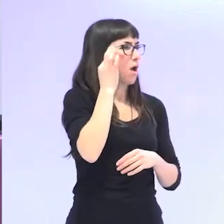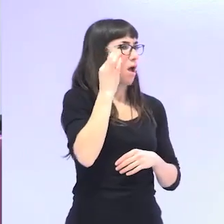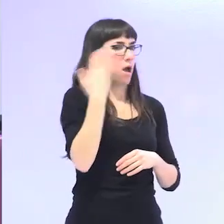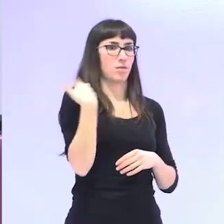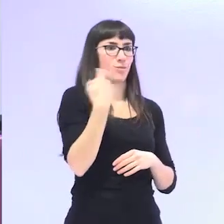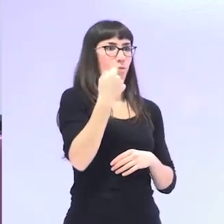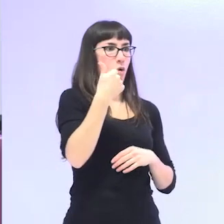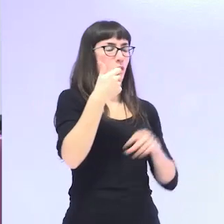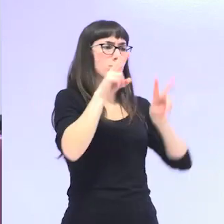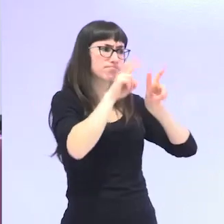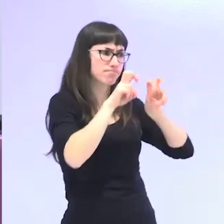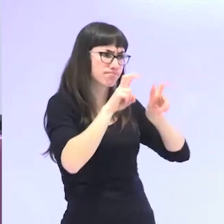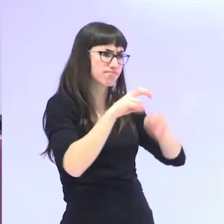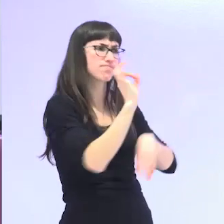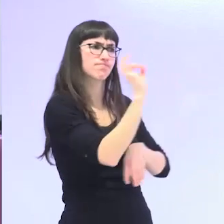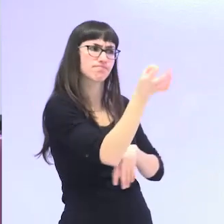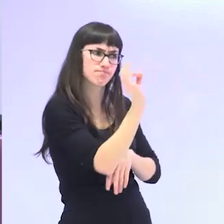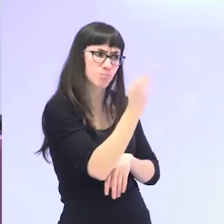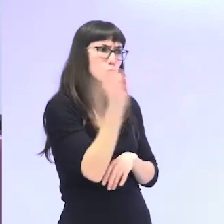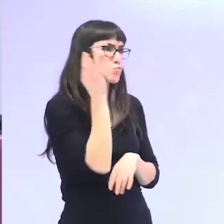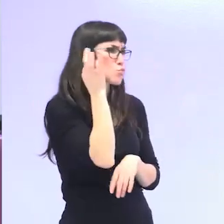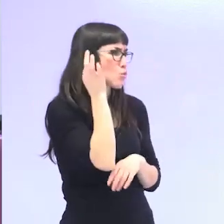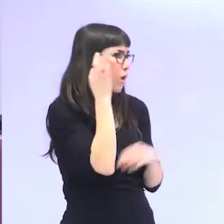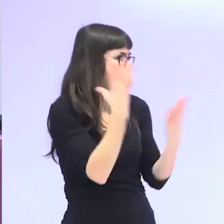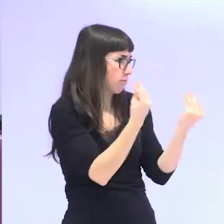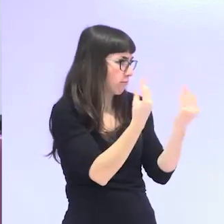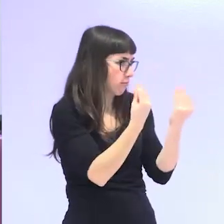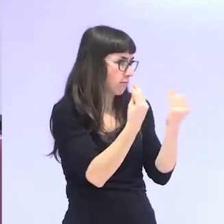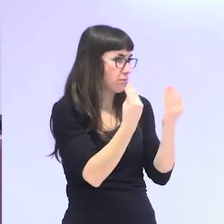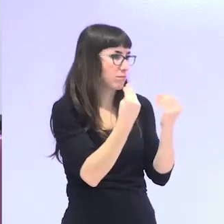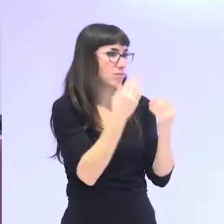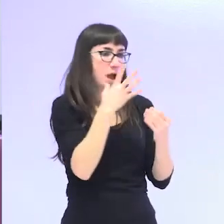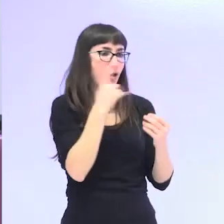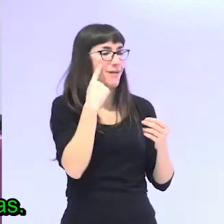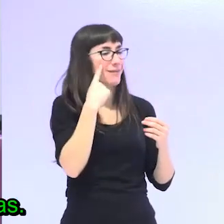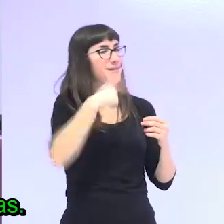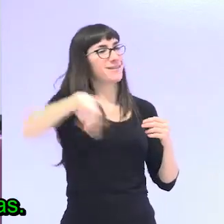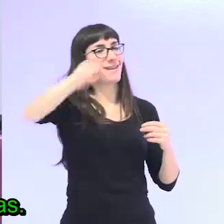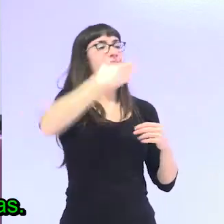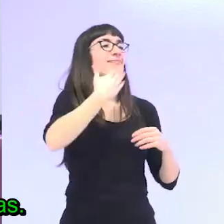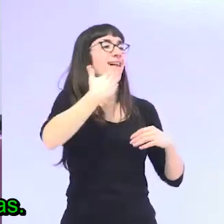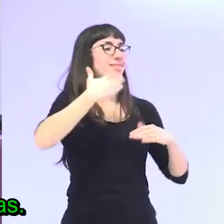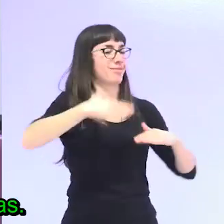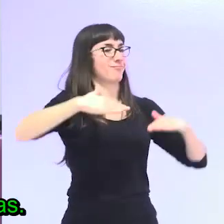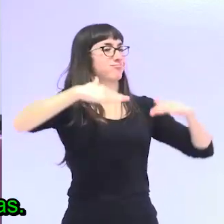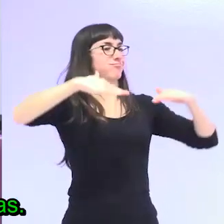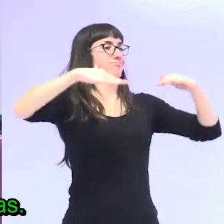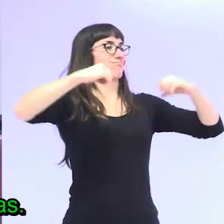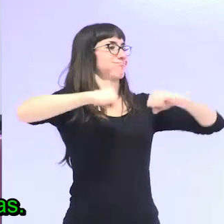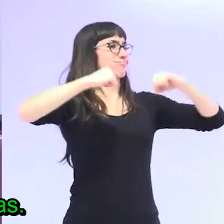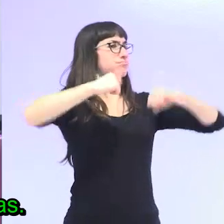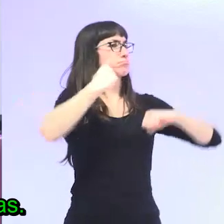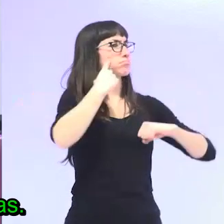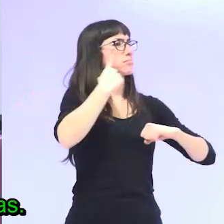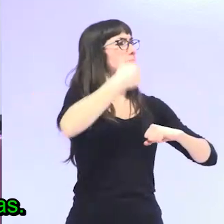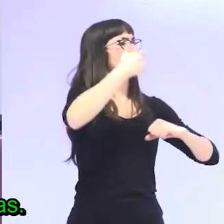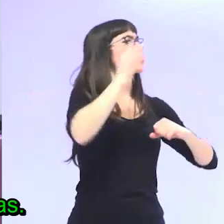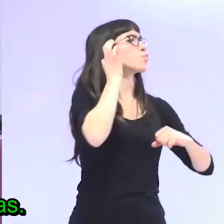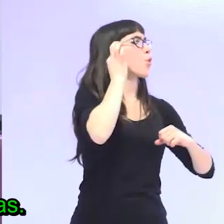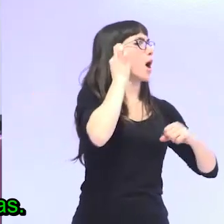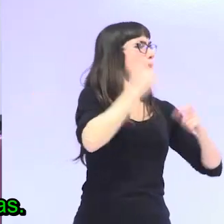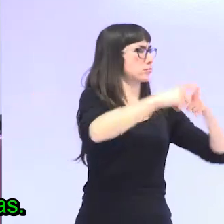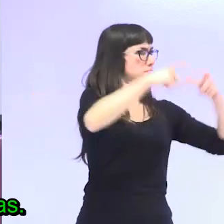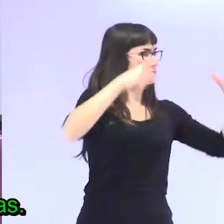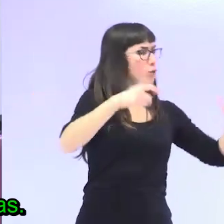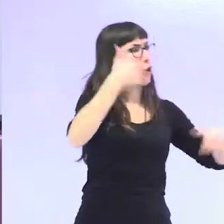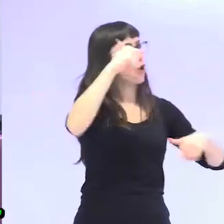a medida que vamos analizando a qué edades llegamos las personas vemos que hay muchas más mujeres que hombres en las edades